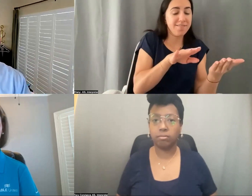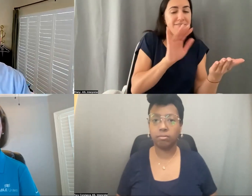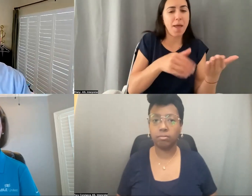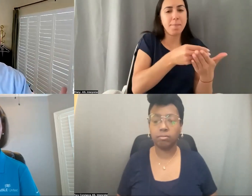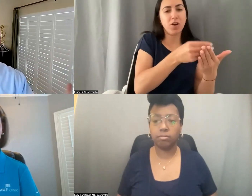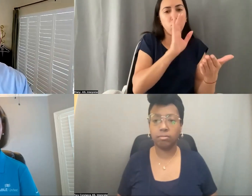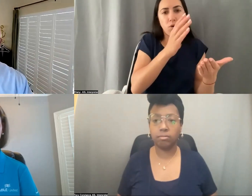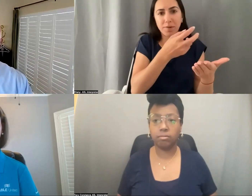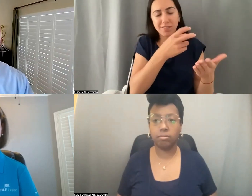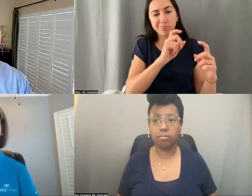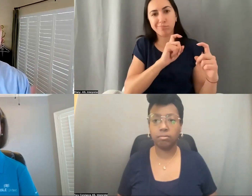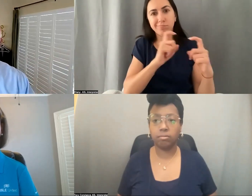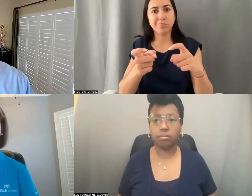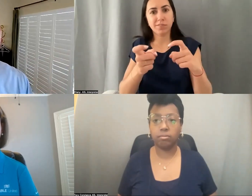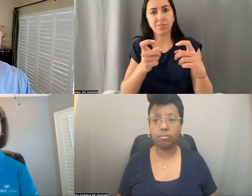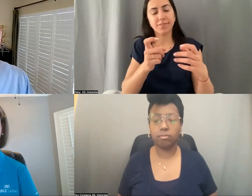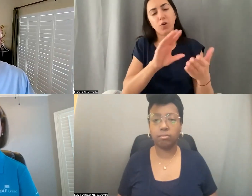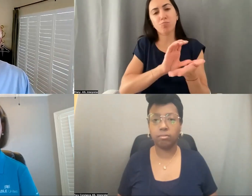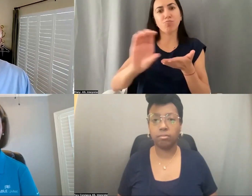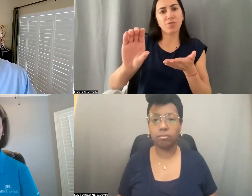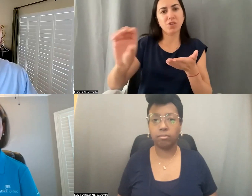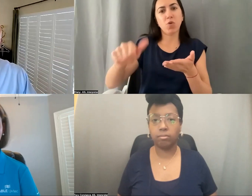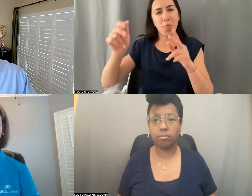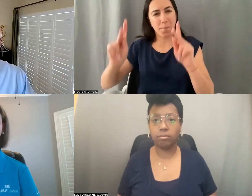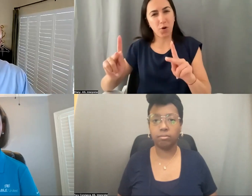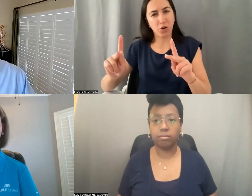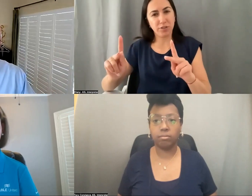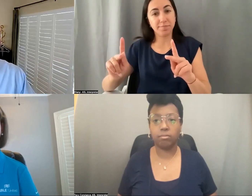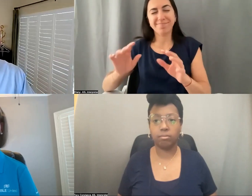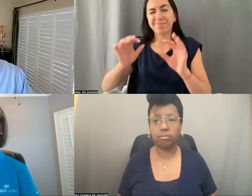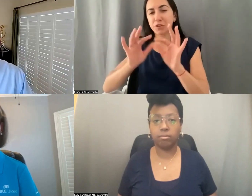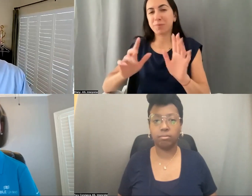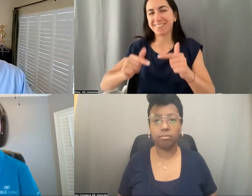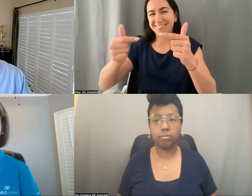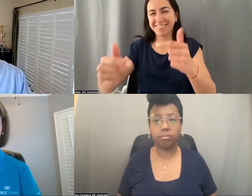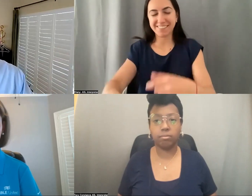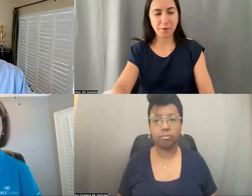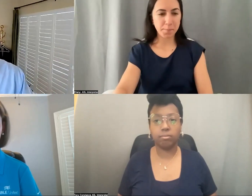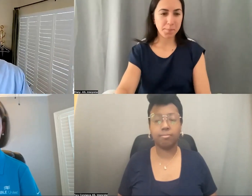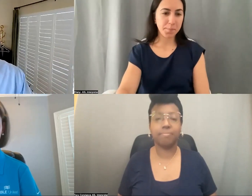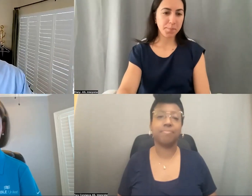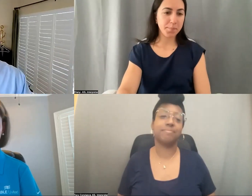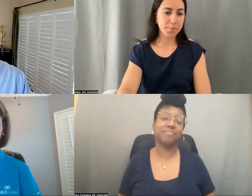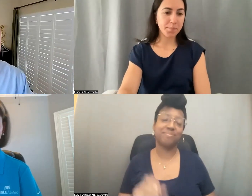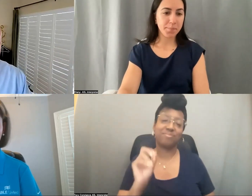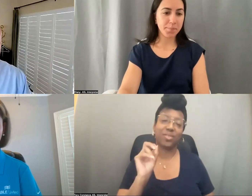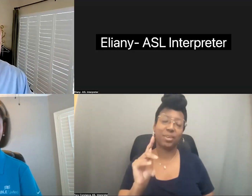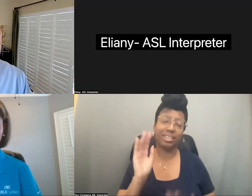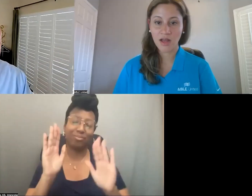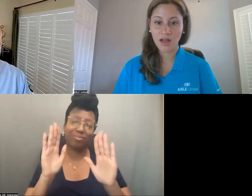beneficiario principal fallezca, va a ir a alguien o a una organización. Siempre es importante tener a beneficiarios listados.